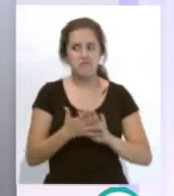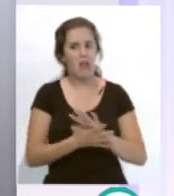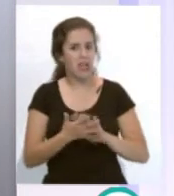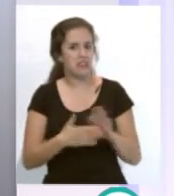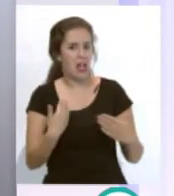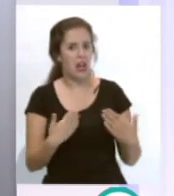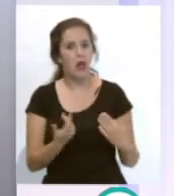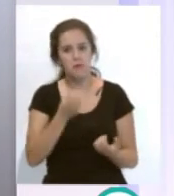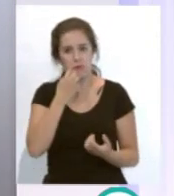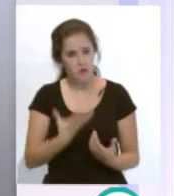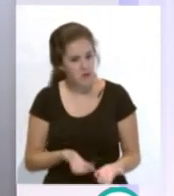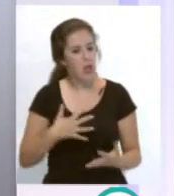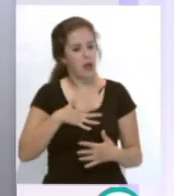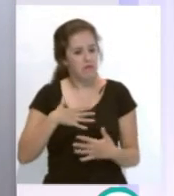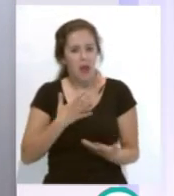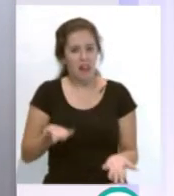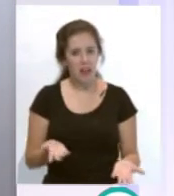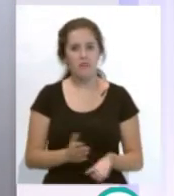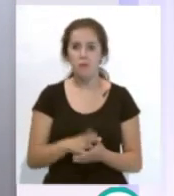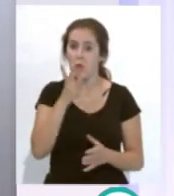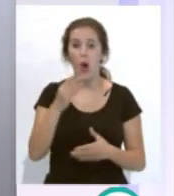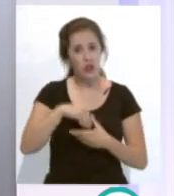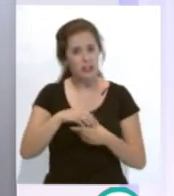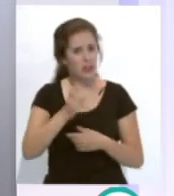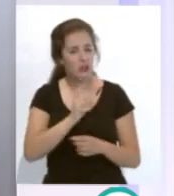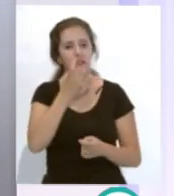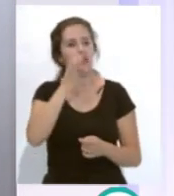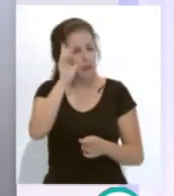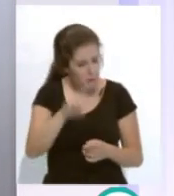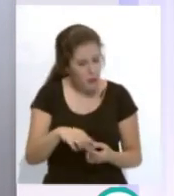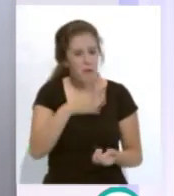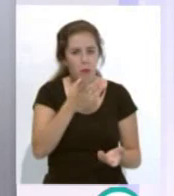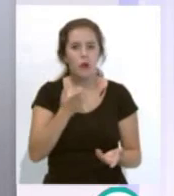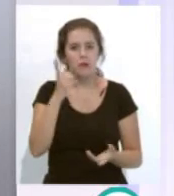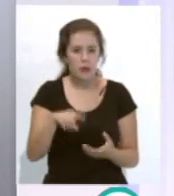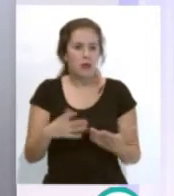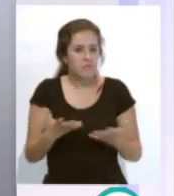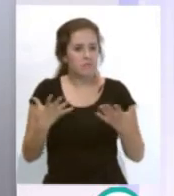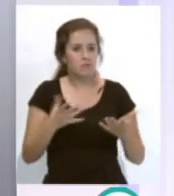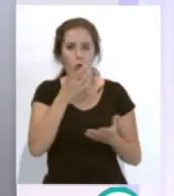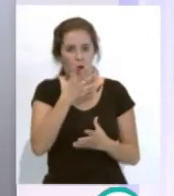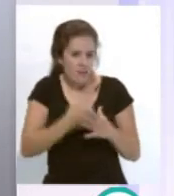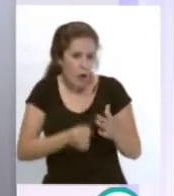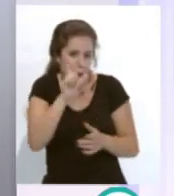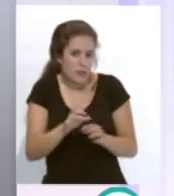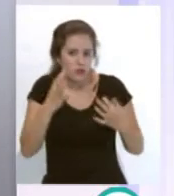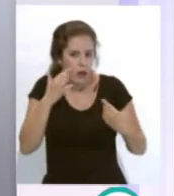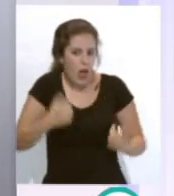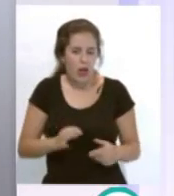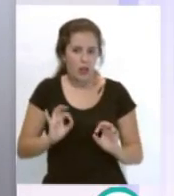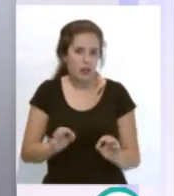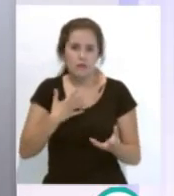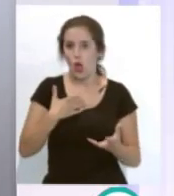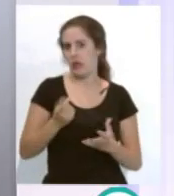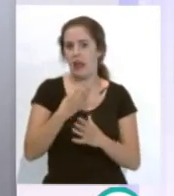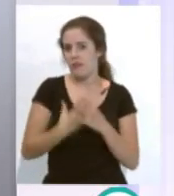muy instructiva, muy agradable, no por el contenido, que también, sino por significar que se equivocan, que son personas, y que no se quieren